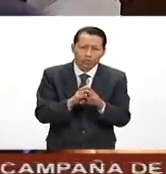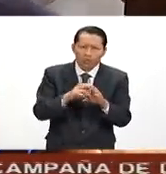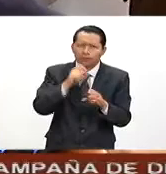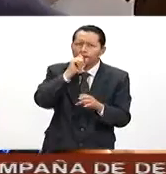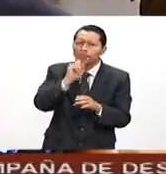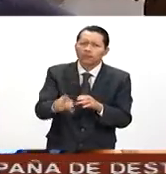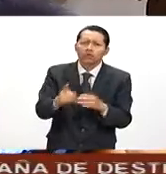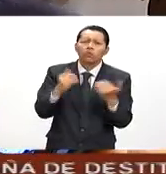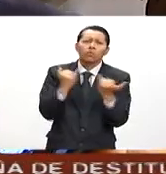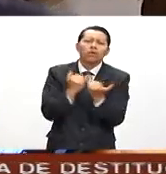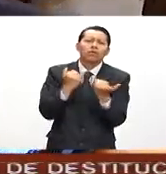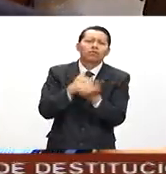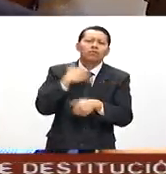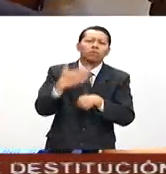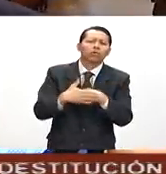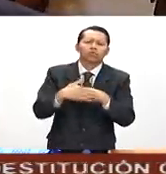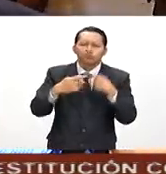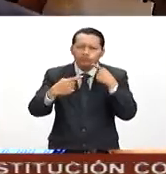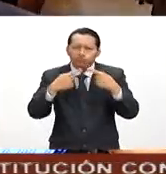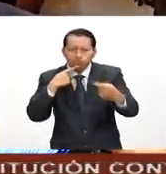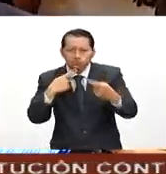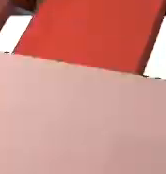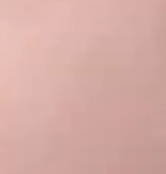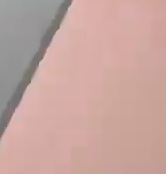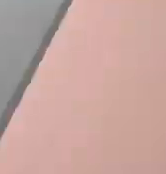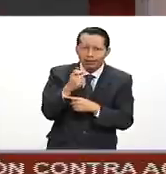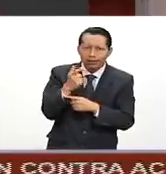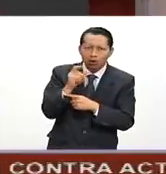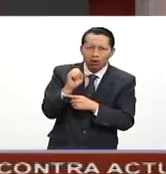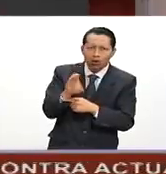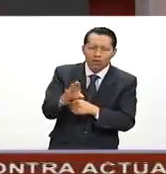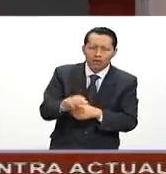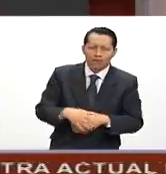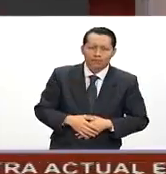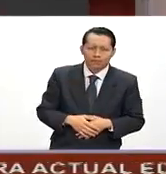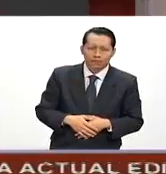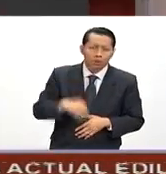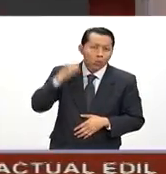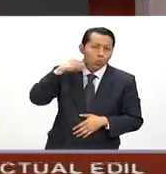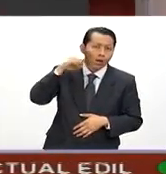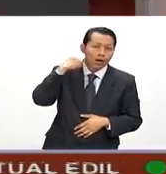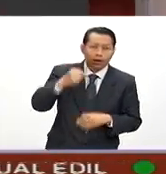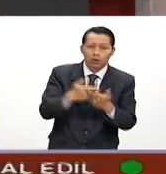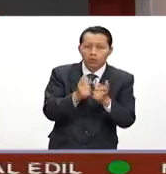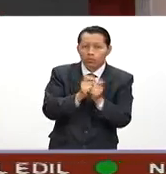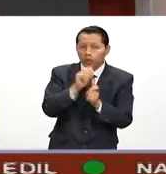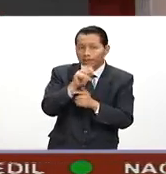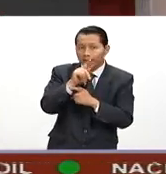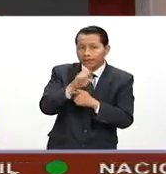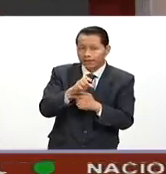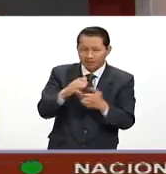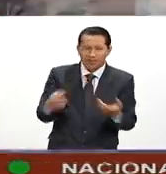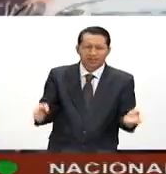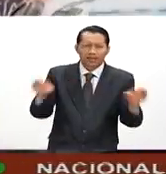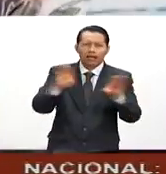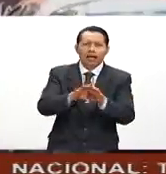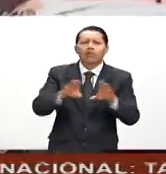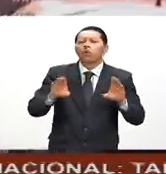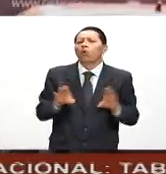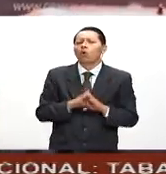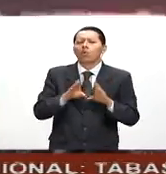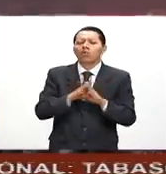que se tomen a partir del diálogo del coordinado de la Secretaría de Gobernación. En Oaxaca, integrantes de la CENTE cerraron los dos principales